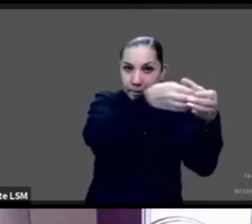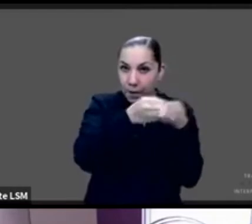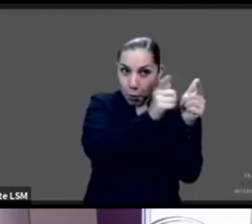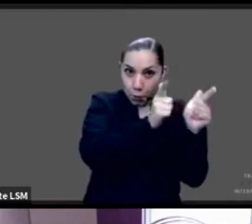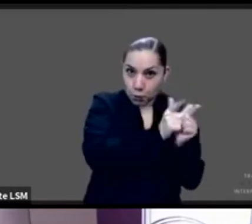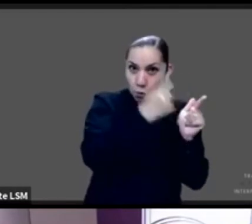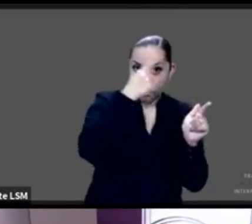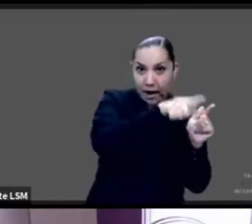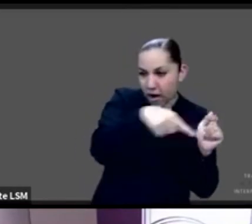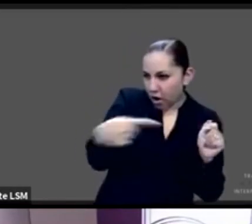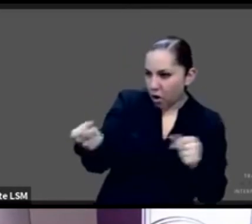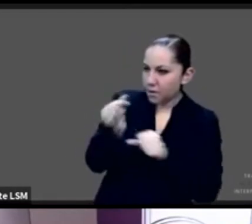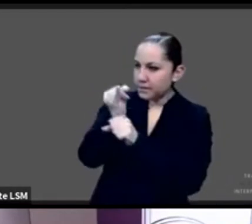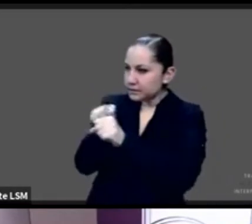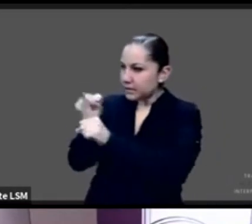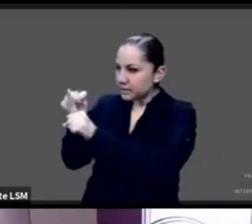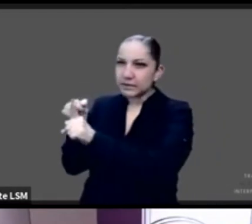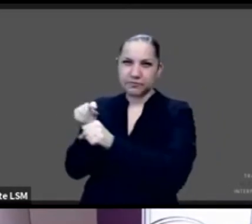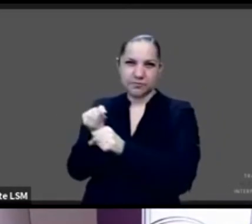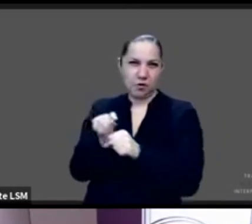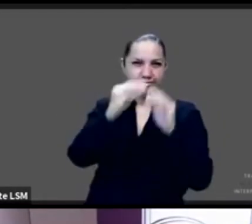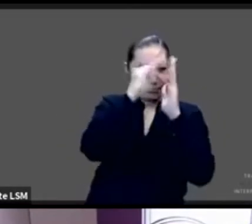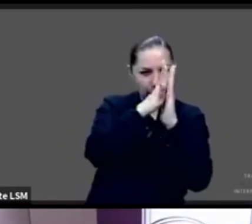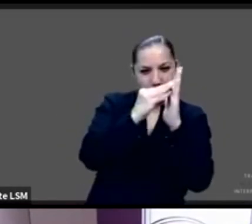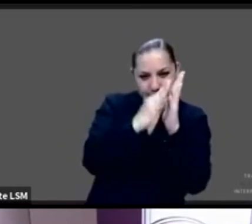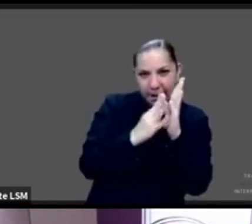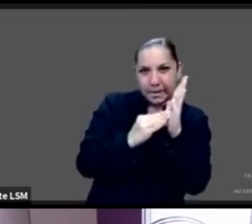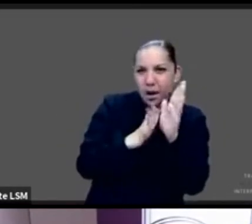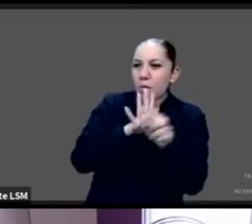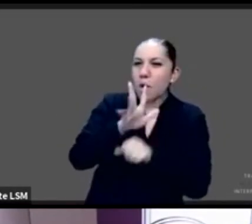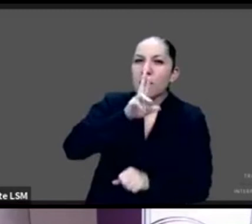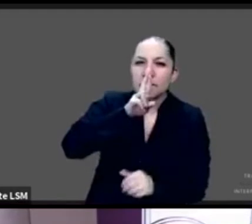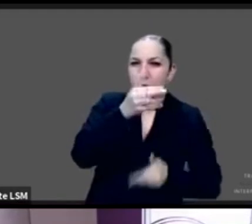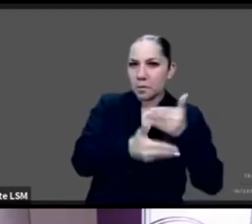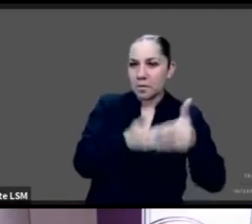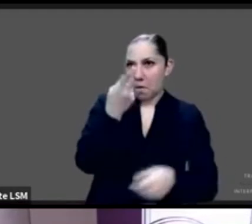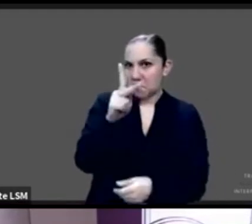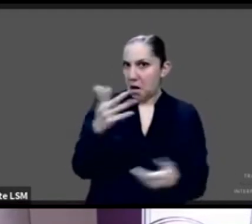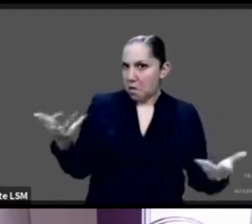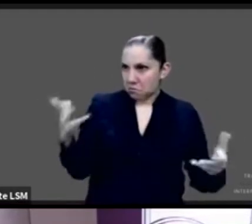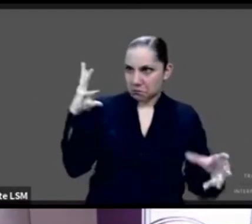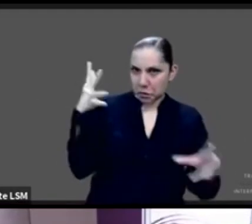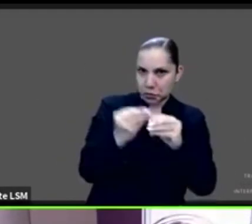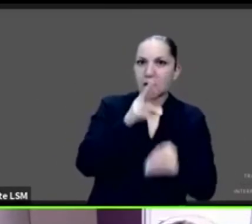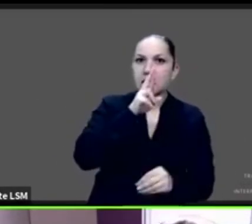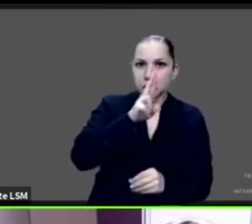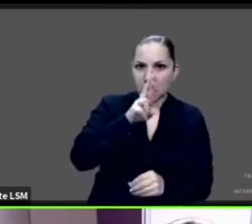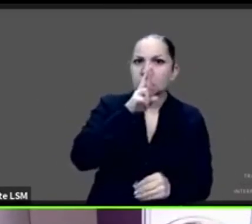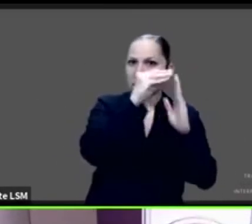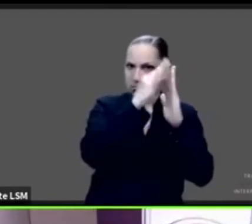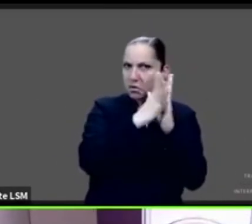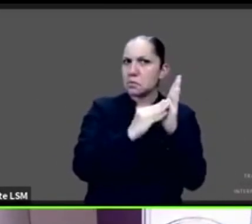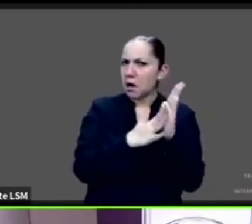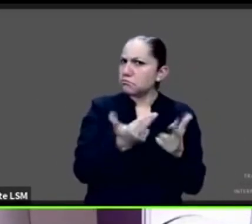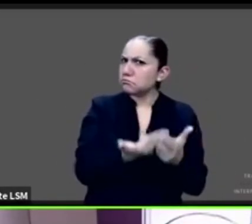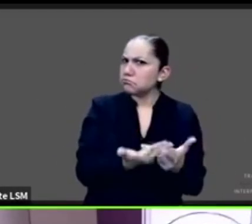seguimiento. Afortunadamente, pues, cada vez hay más evidencia en ese sentido. Claro. Por cierto,